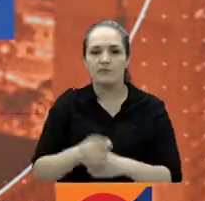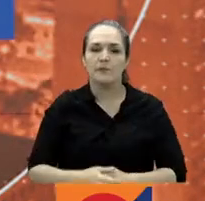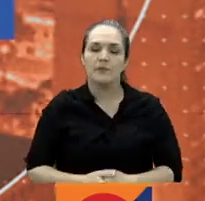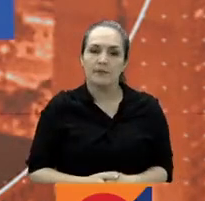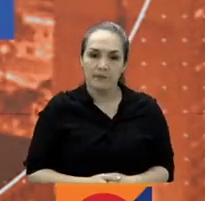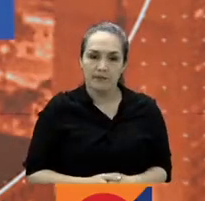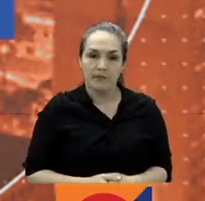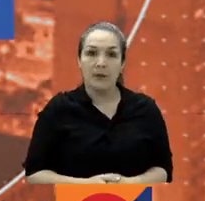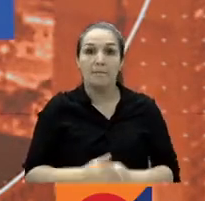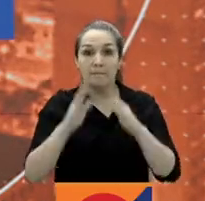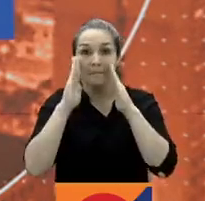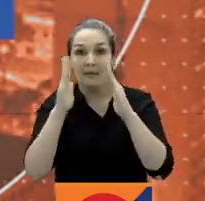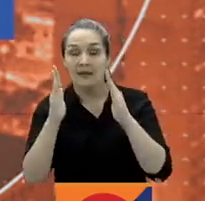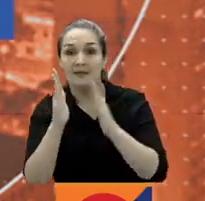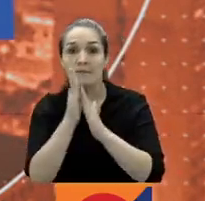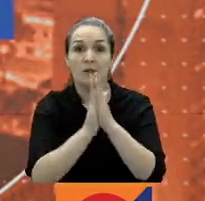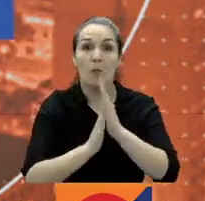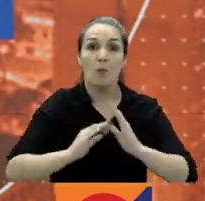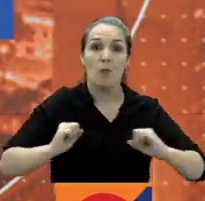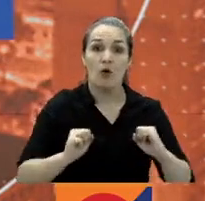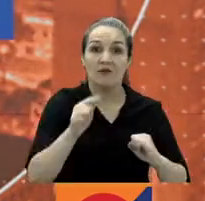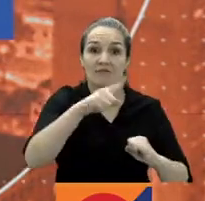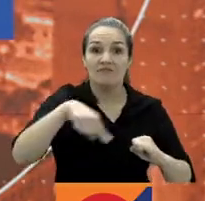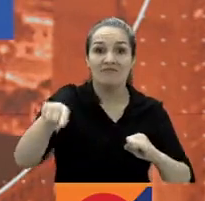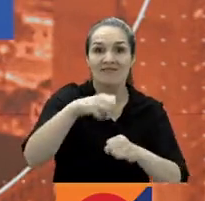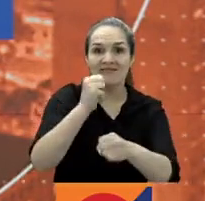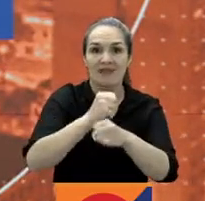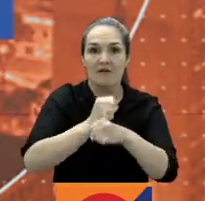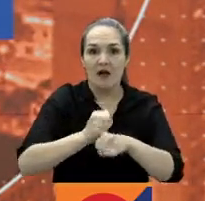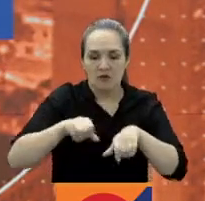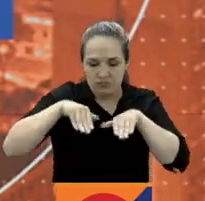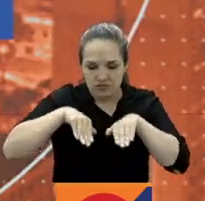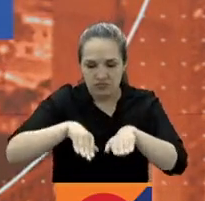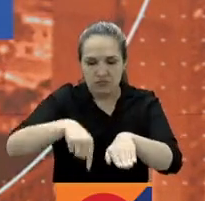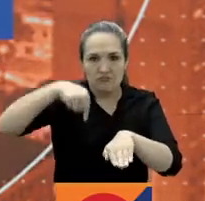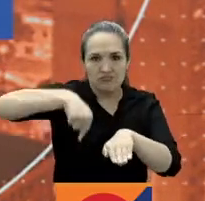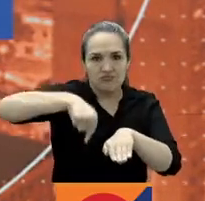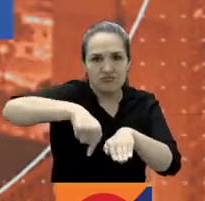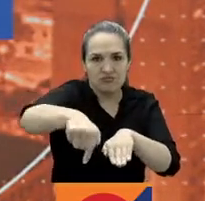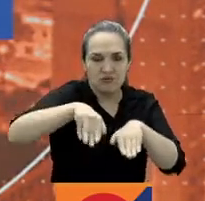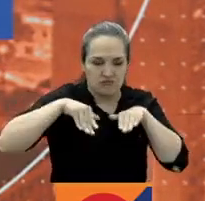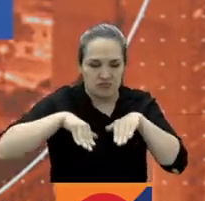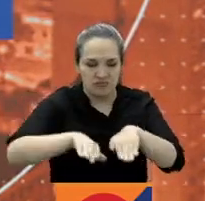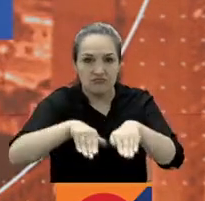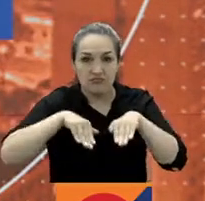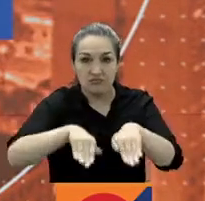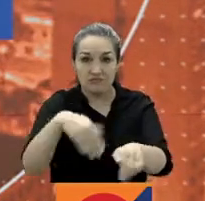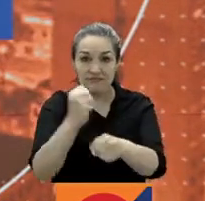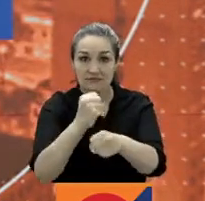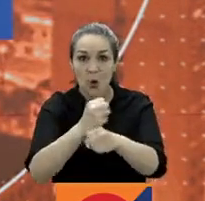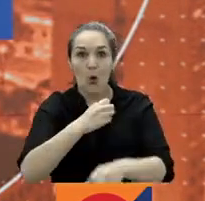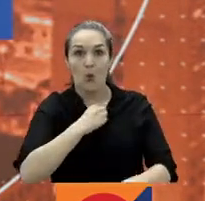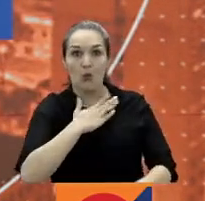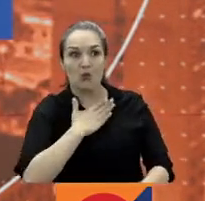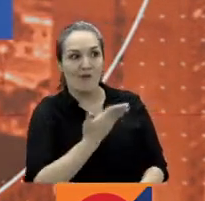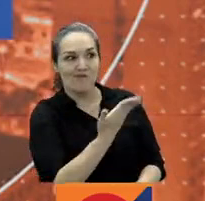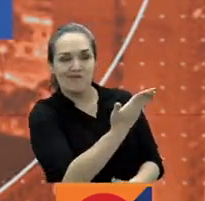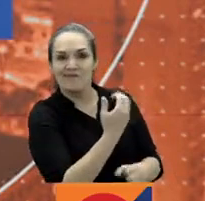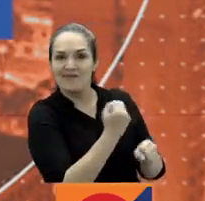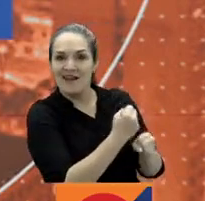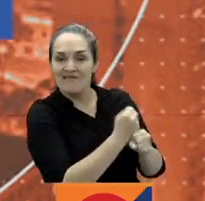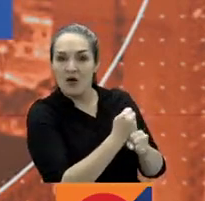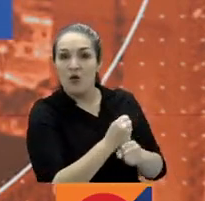Muy pendientes, en Bogotá, operadores de máquinas de coser y bordar pueden aprovechar las oportunidades laborales de hoy. Son